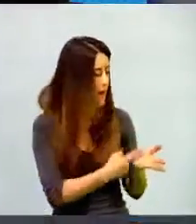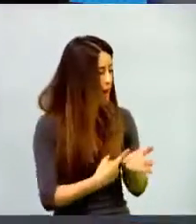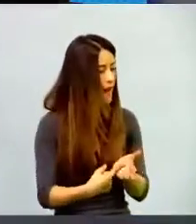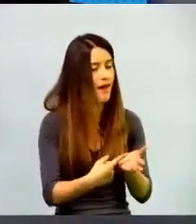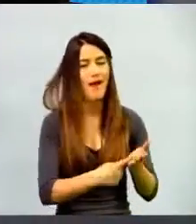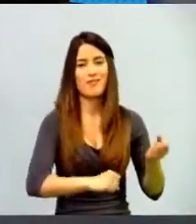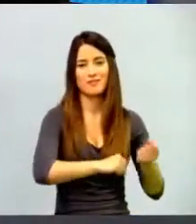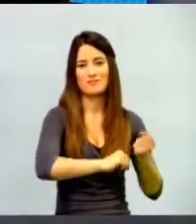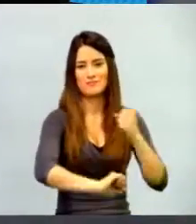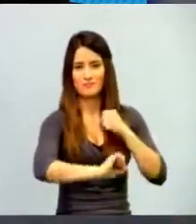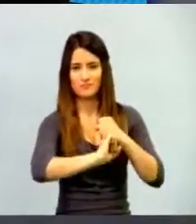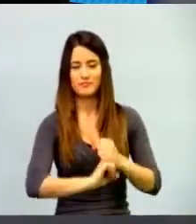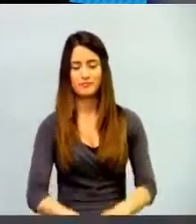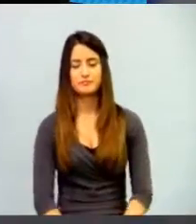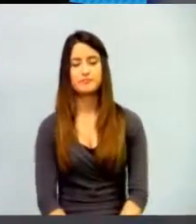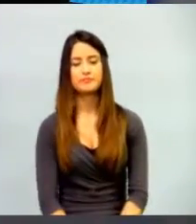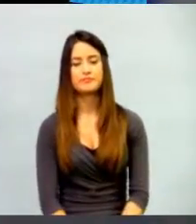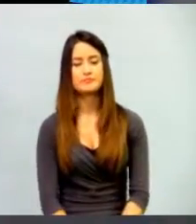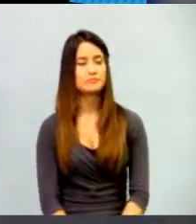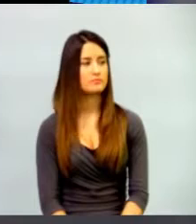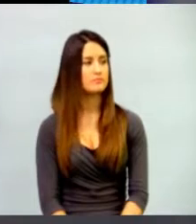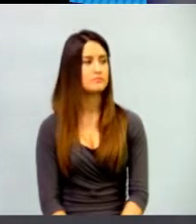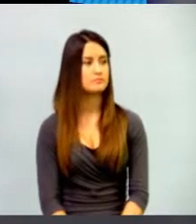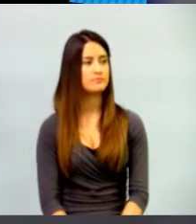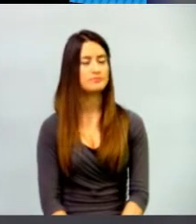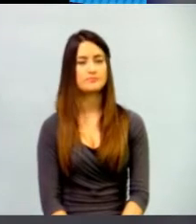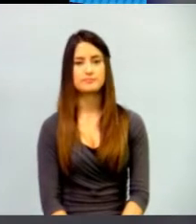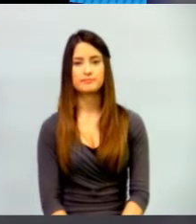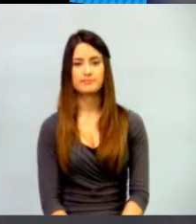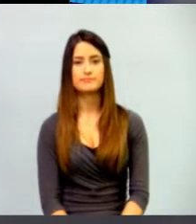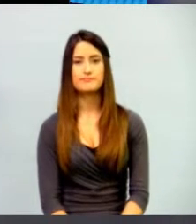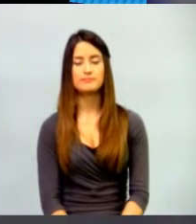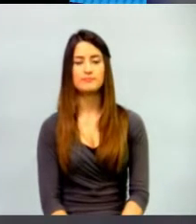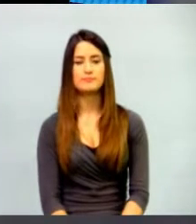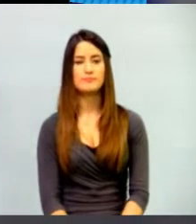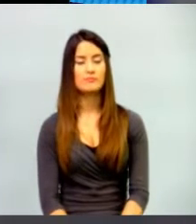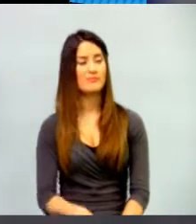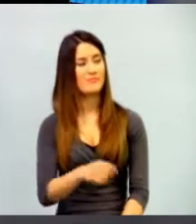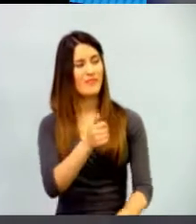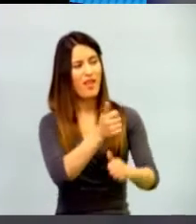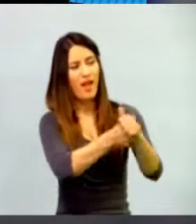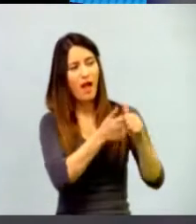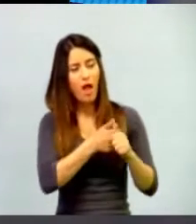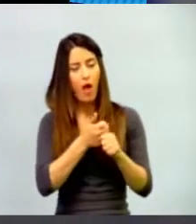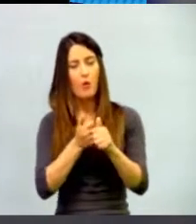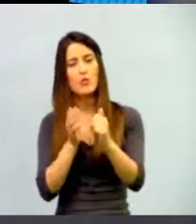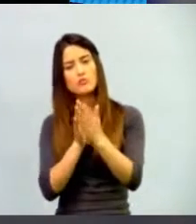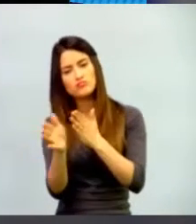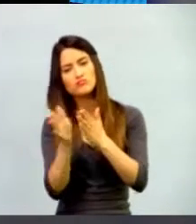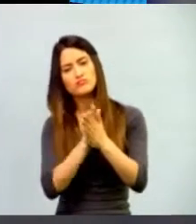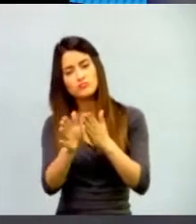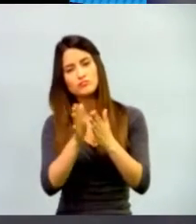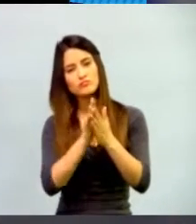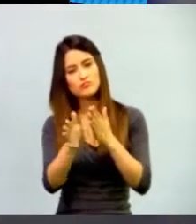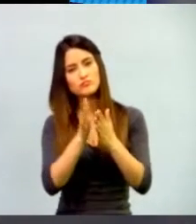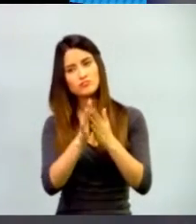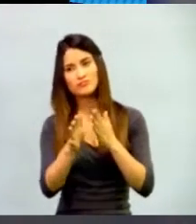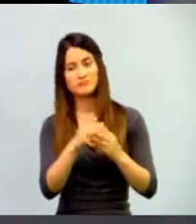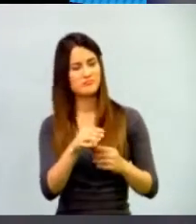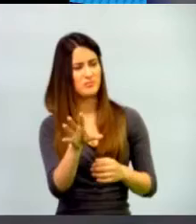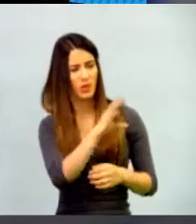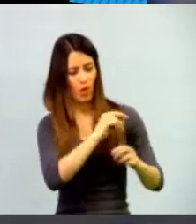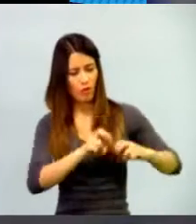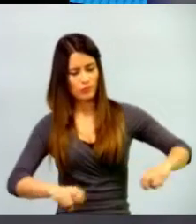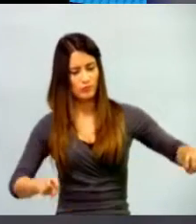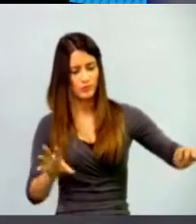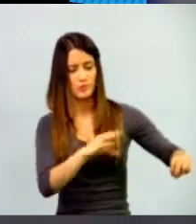Ahí también hay algo que es muy importante de resaltar en lo que ustedes están todos de acuerdo por lo que veo,